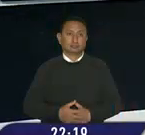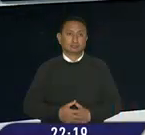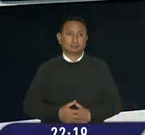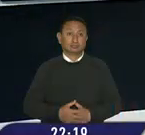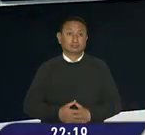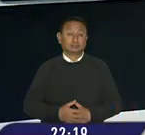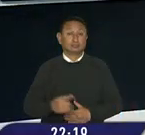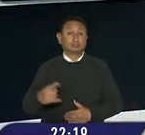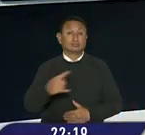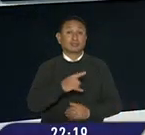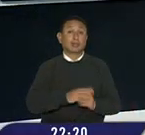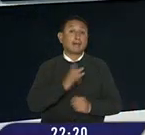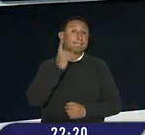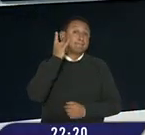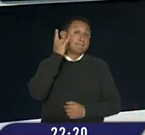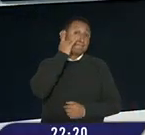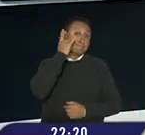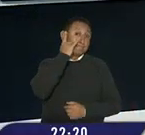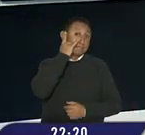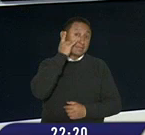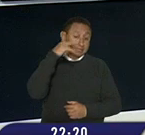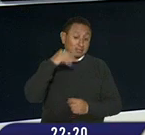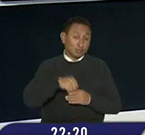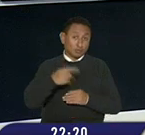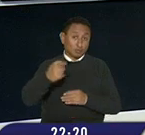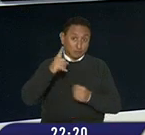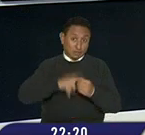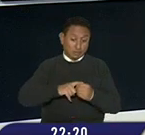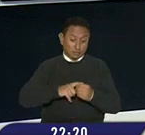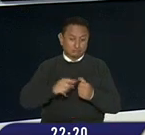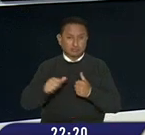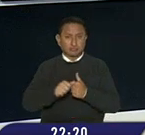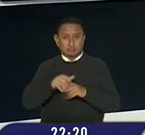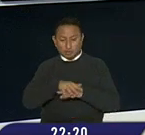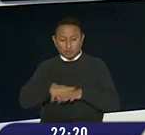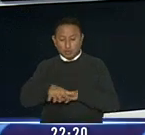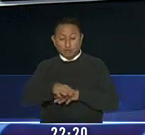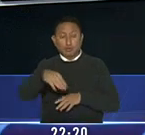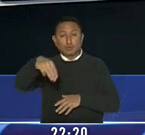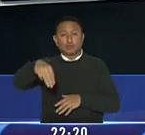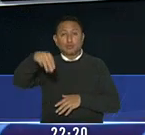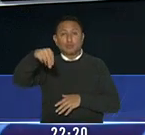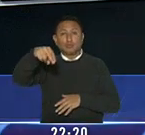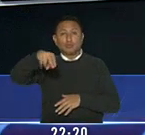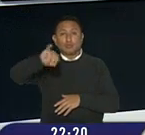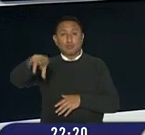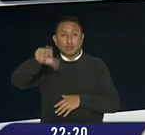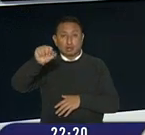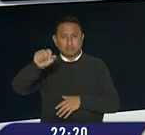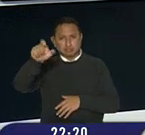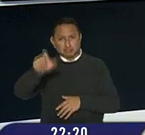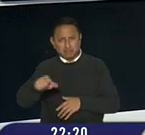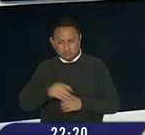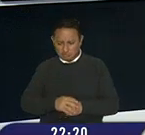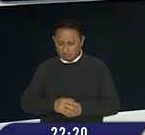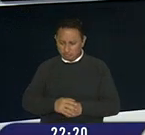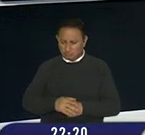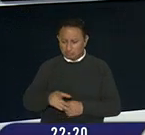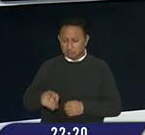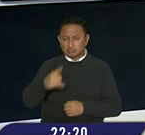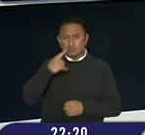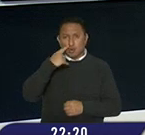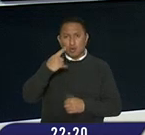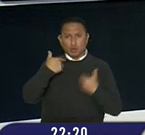En la parroquia de Pomazqui a las afueras de Quito a orillas del río Monjas transeúntes divisaron un cuerpo de sexo